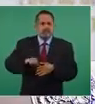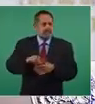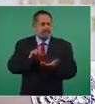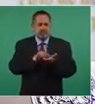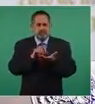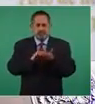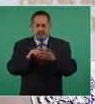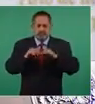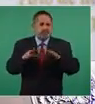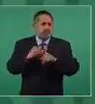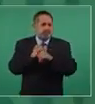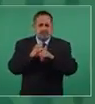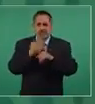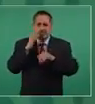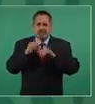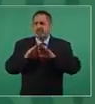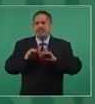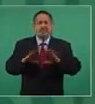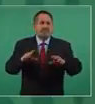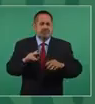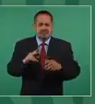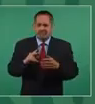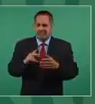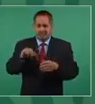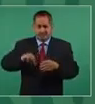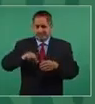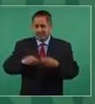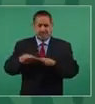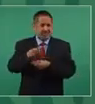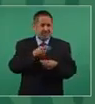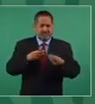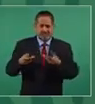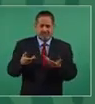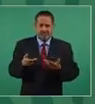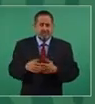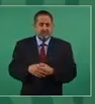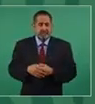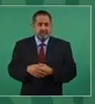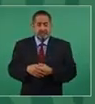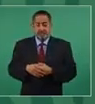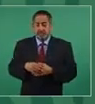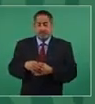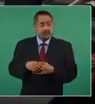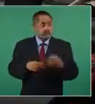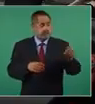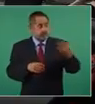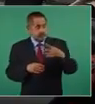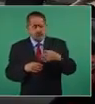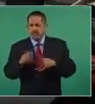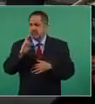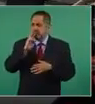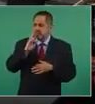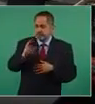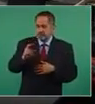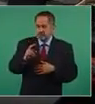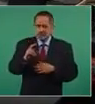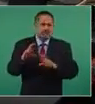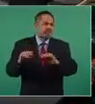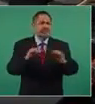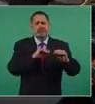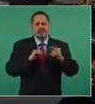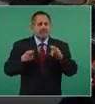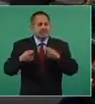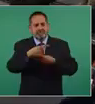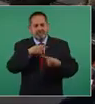redes, inmediatamente se va a dar la